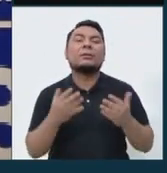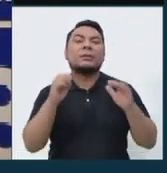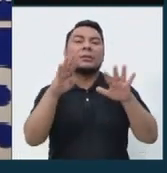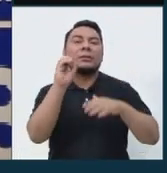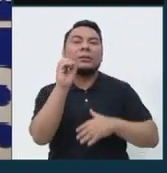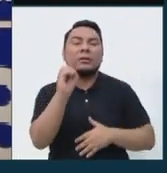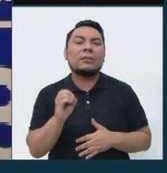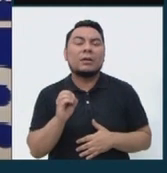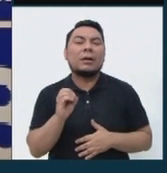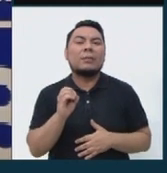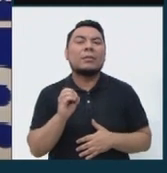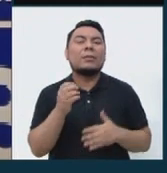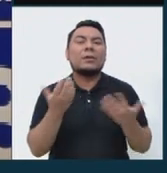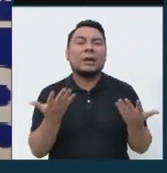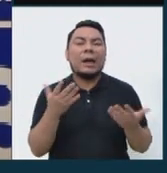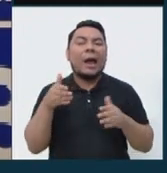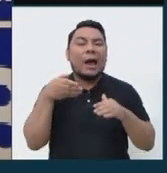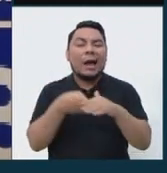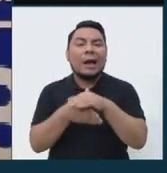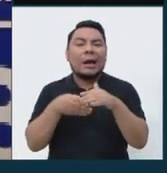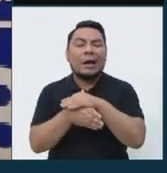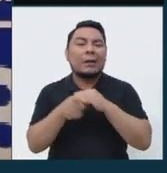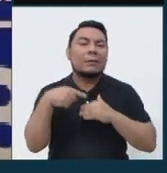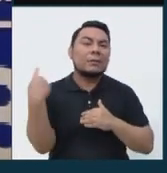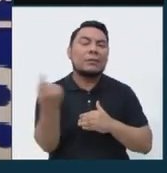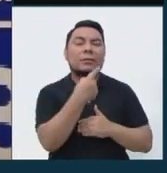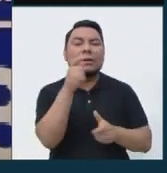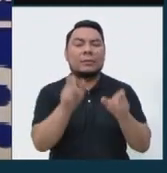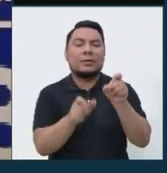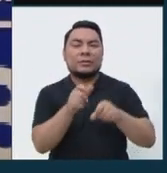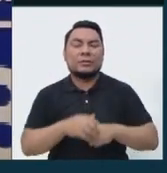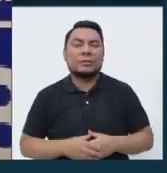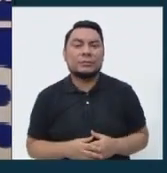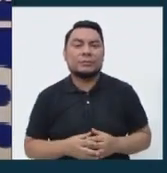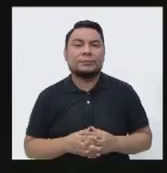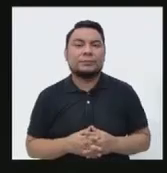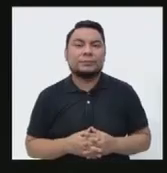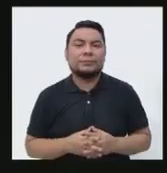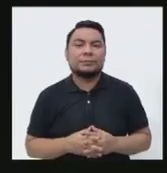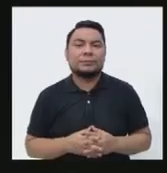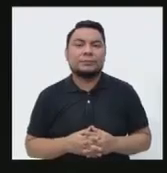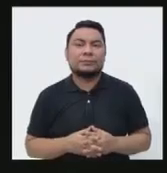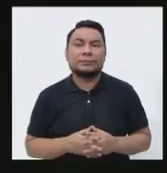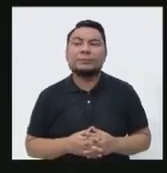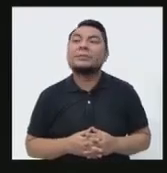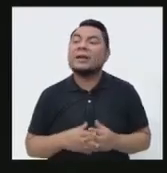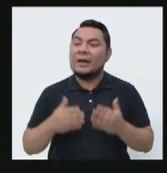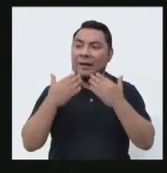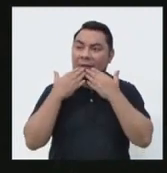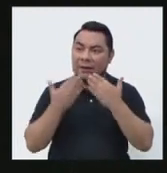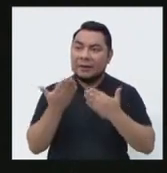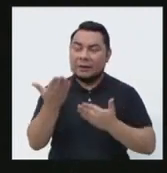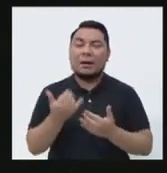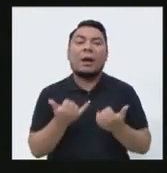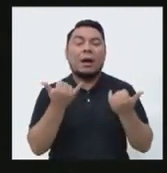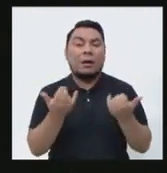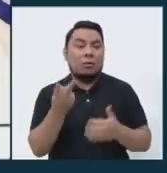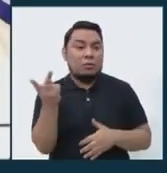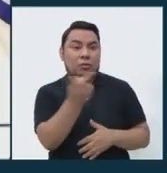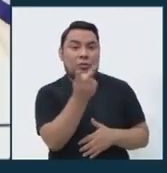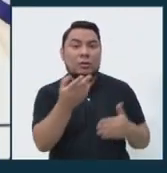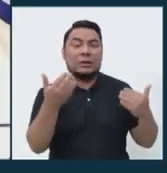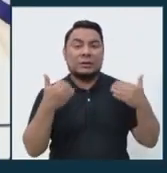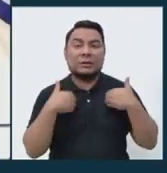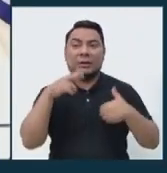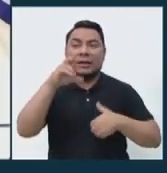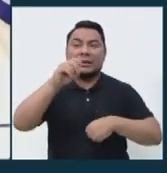de 10% de acceso para todos los ciudadanos. Muy bien, gracias. Ahora los candidatos tienen